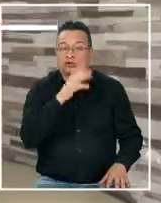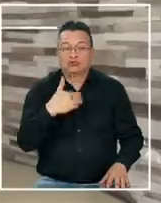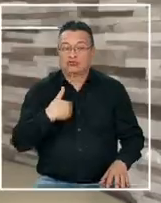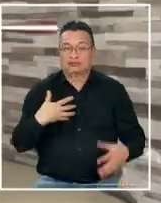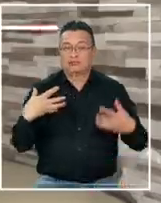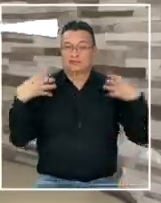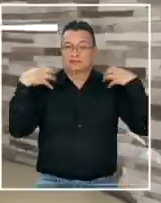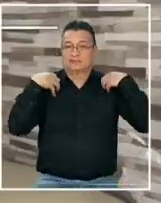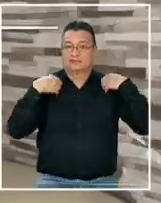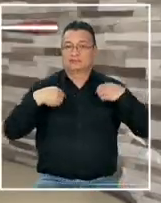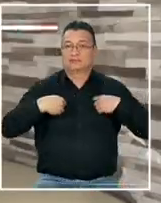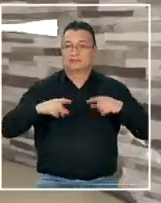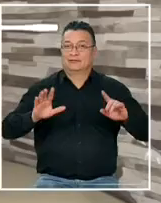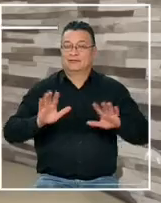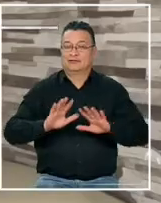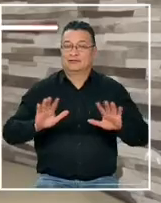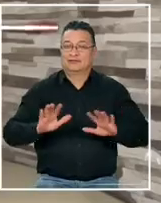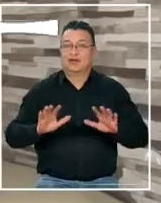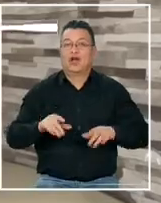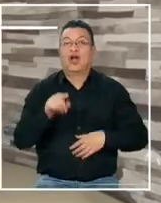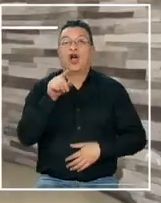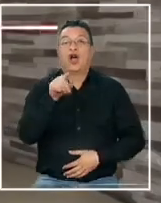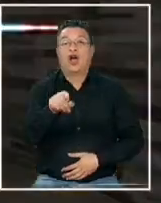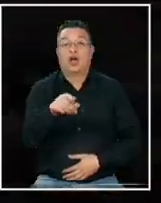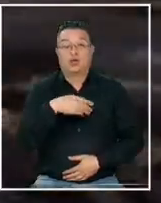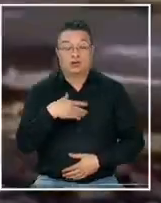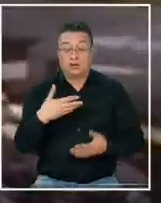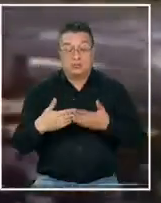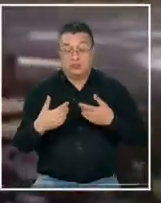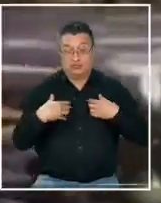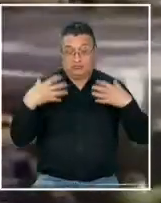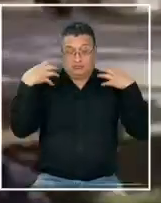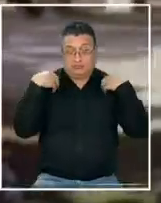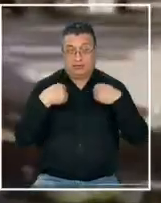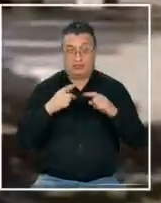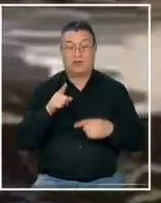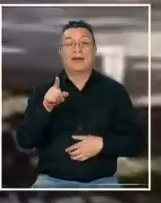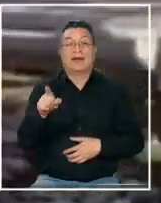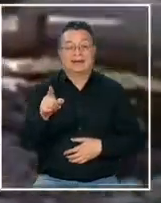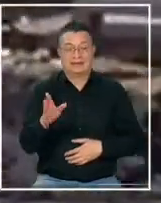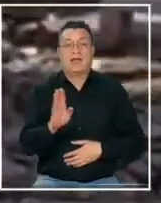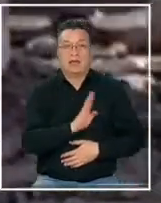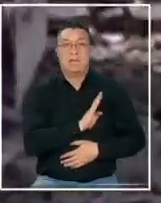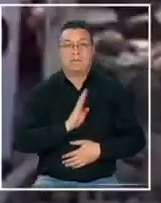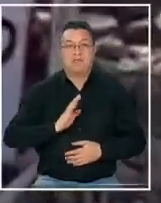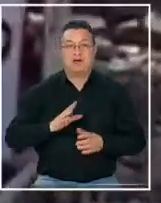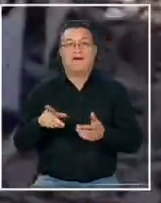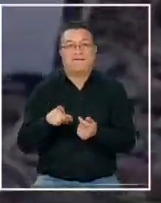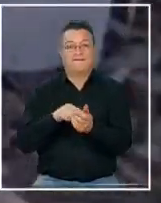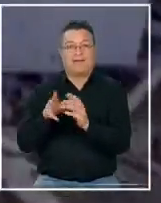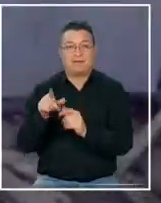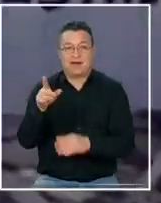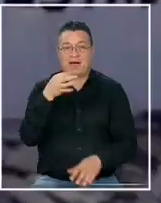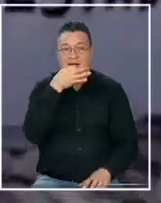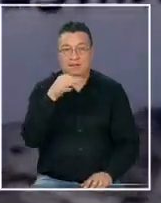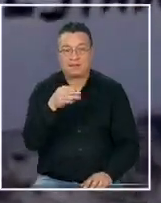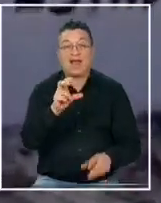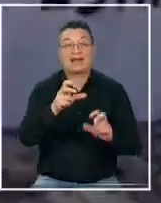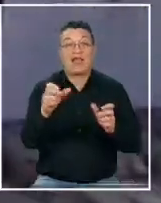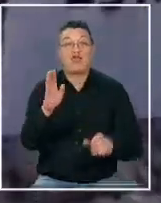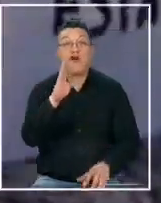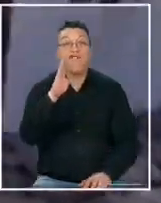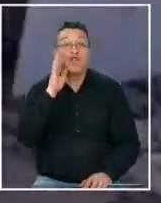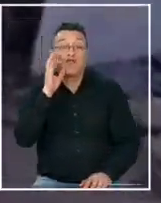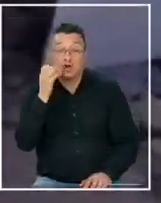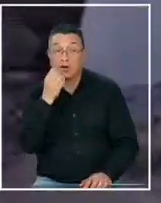responsable. No ha pasado por mis manos. habla una de las integrantes de la familia. Según dijo a Radio Bio Bio